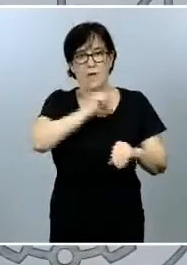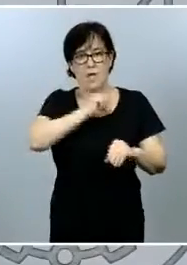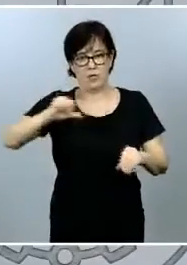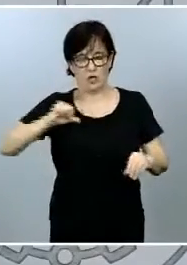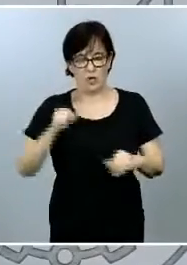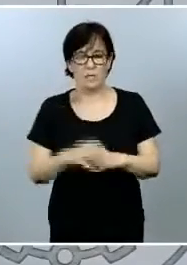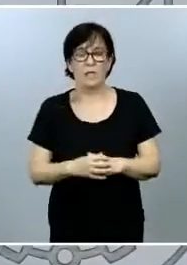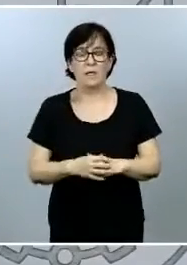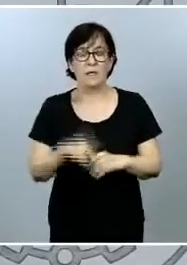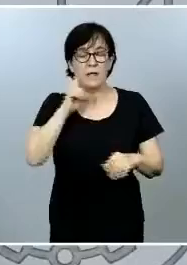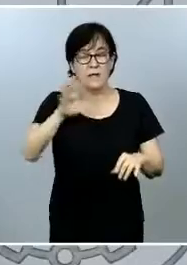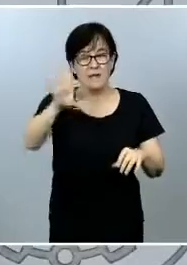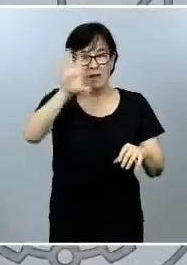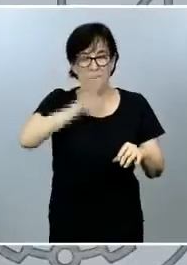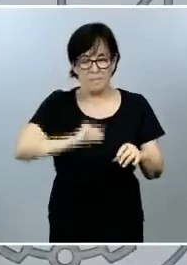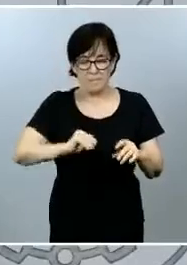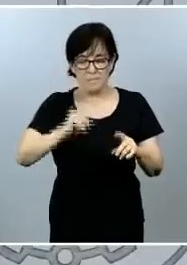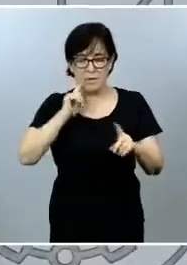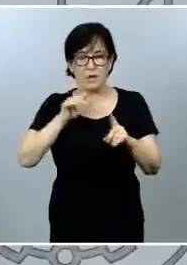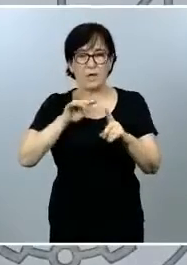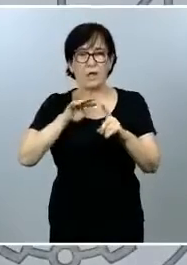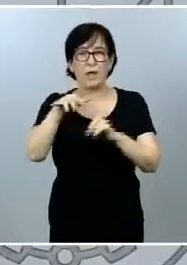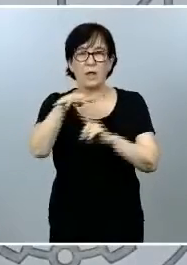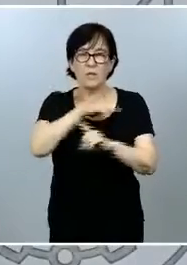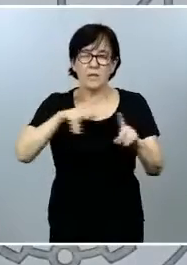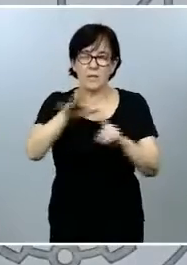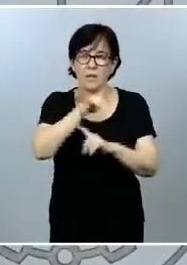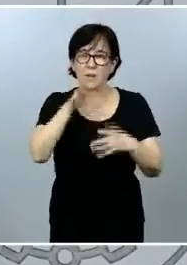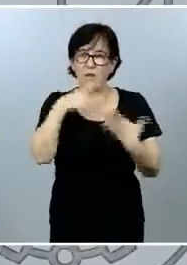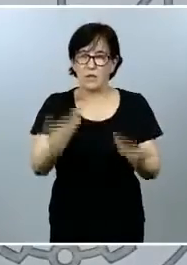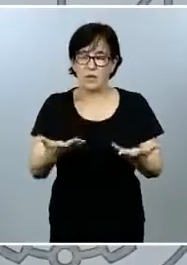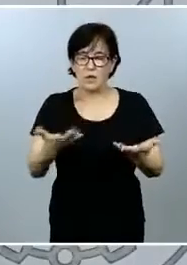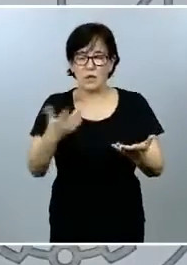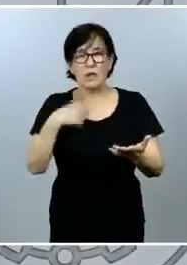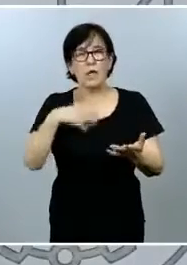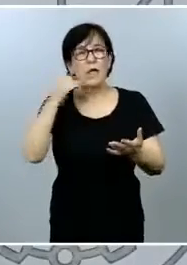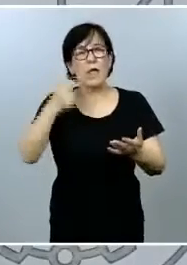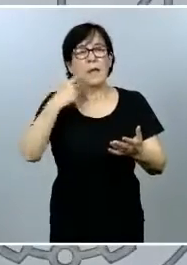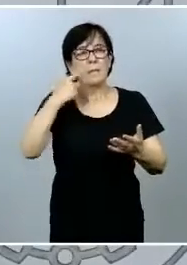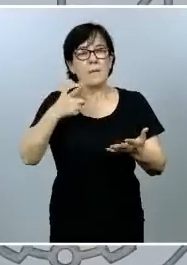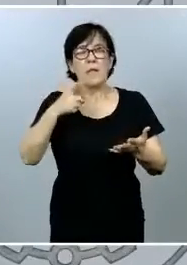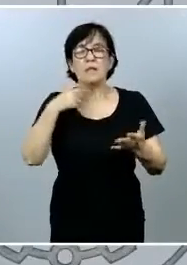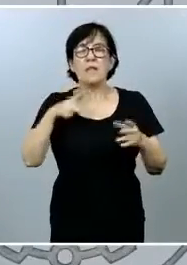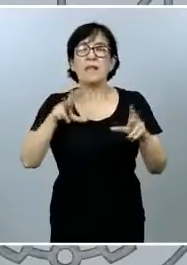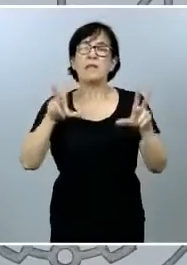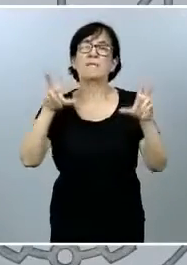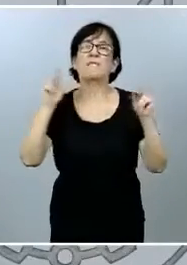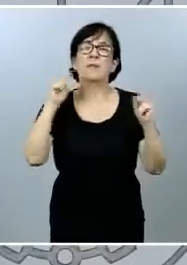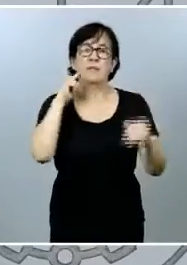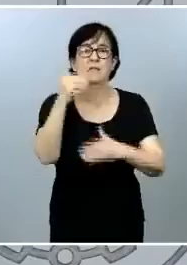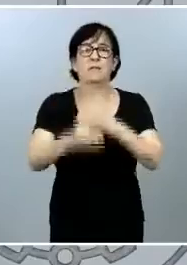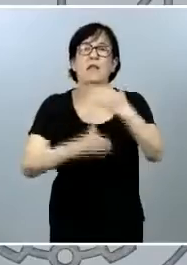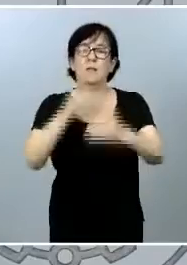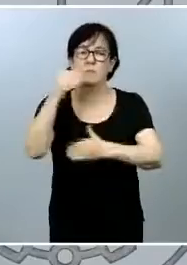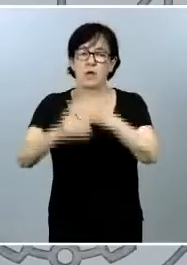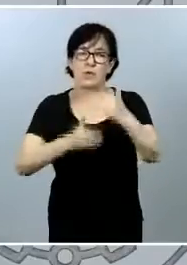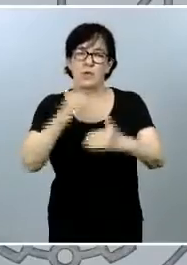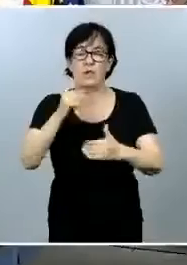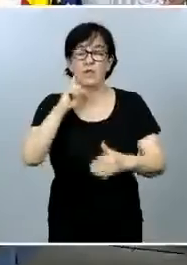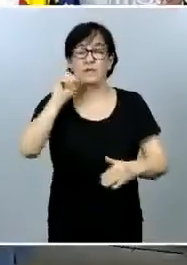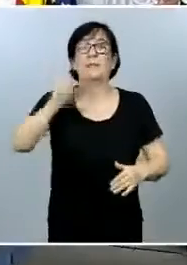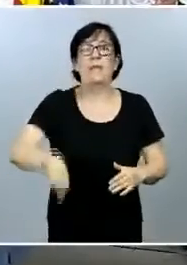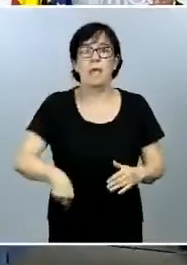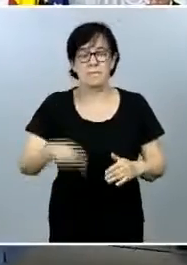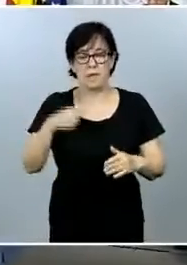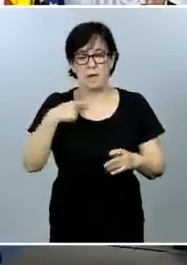ello contribuimos a reforzar nuestra apuesta por un modelo de país que es descentralizado, territorial y competencialmente.